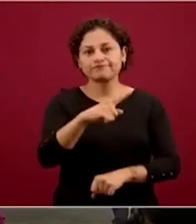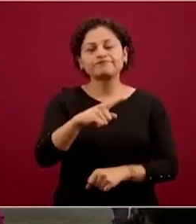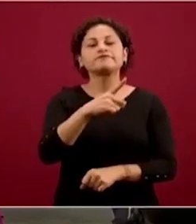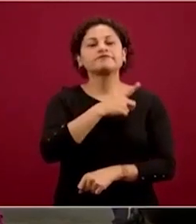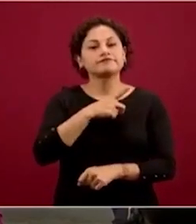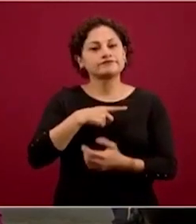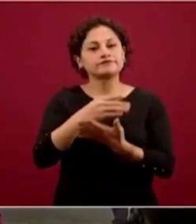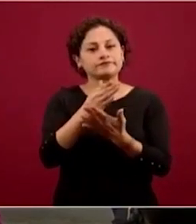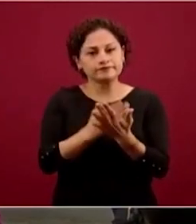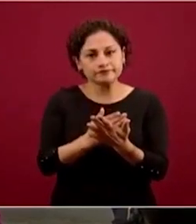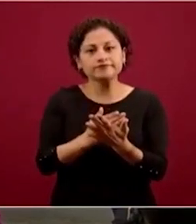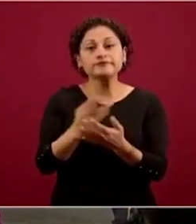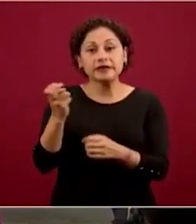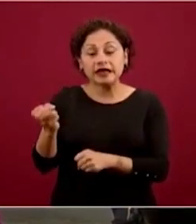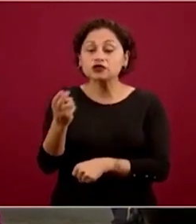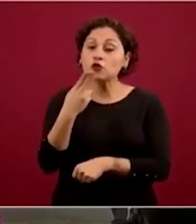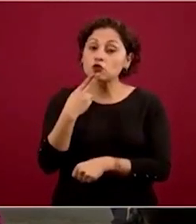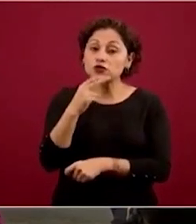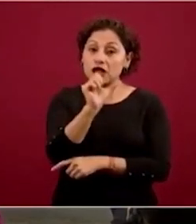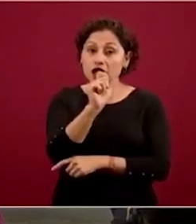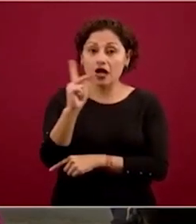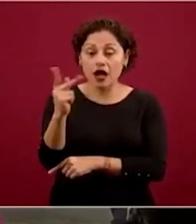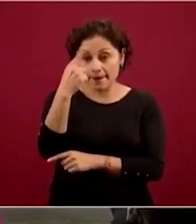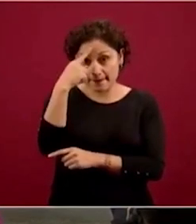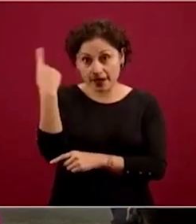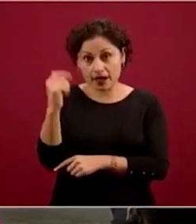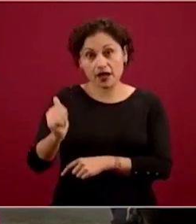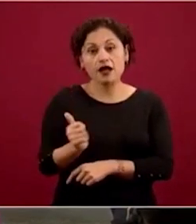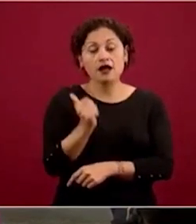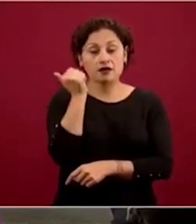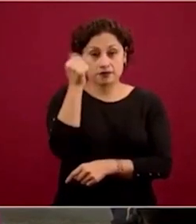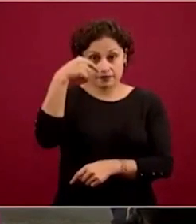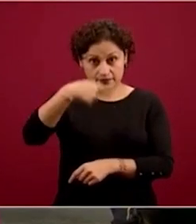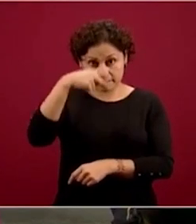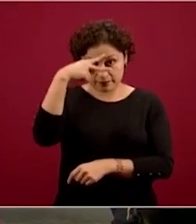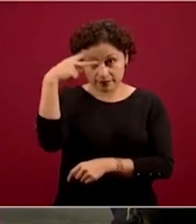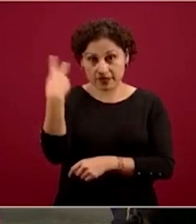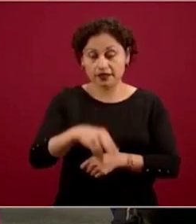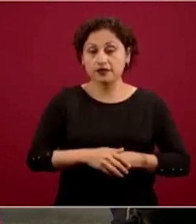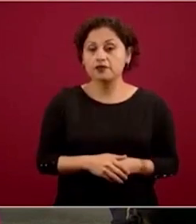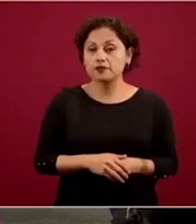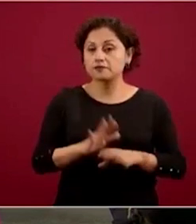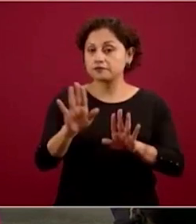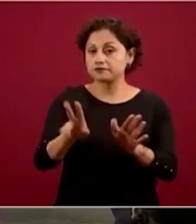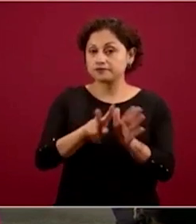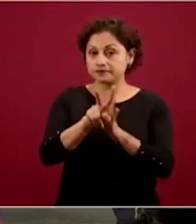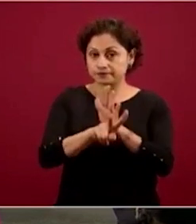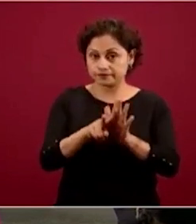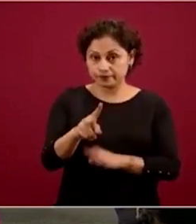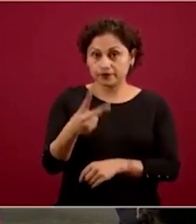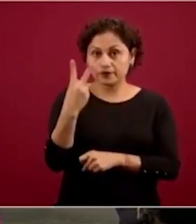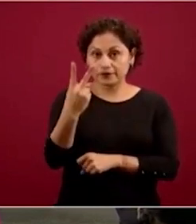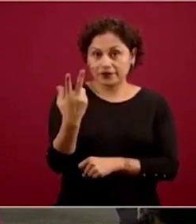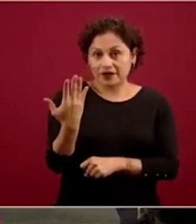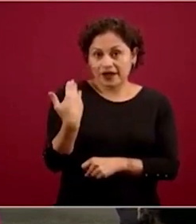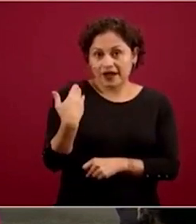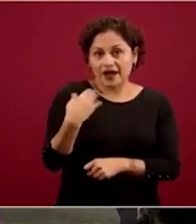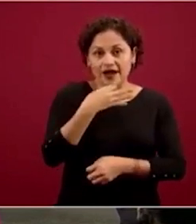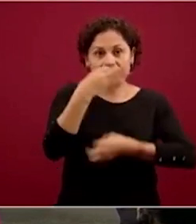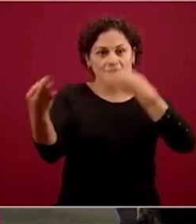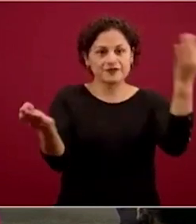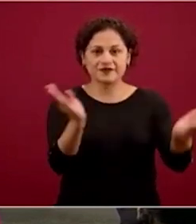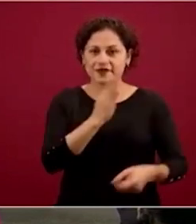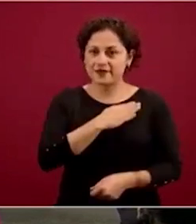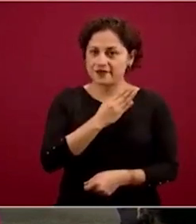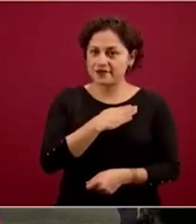Vamos a pasar ahora a dos videos. El primero es una buena noticia que me pasaron hace ratito en tiempo real, por eso vino el